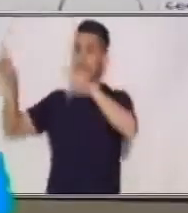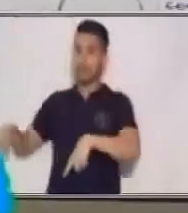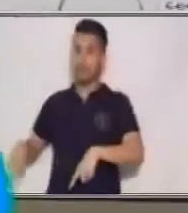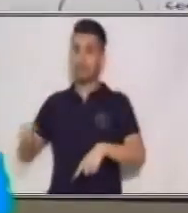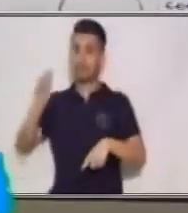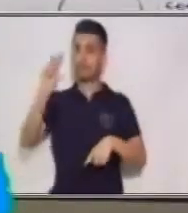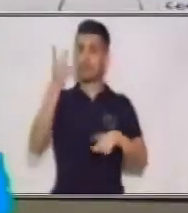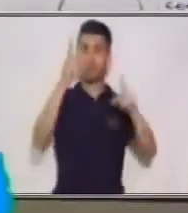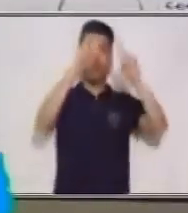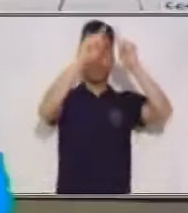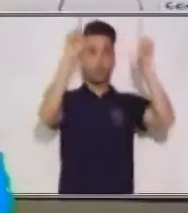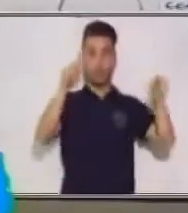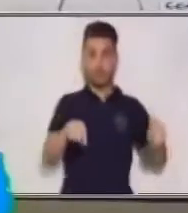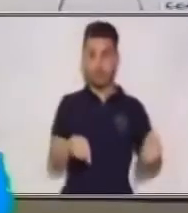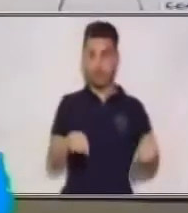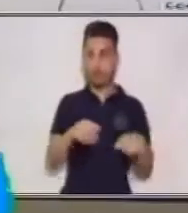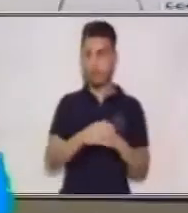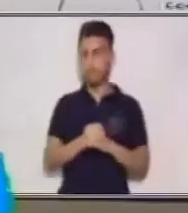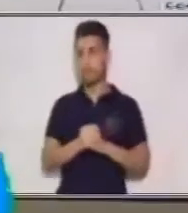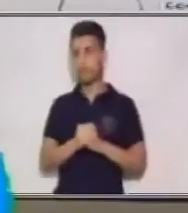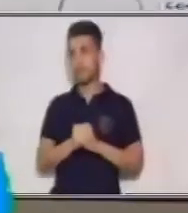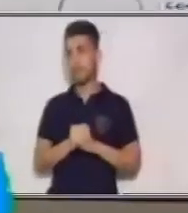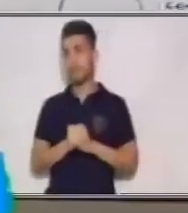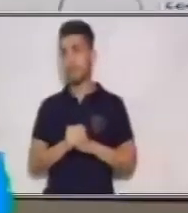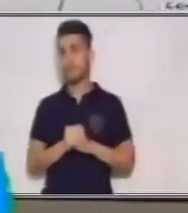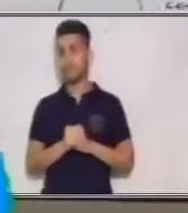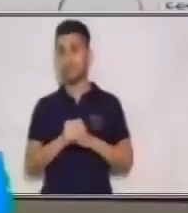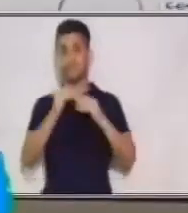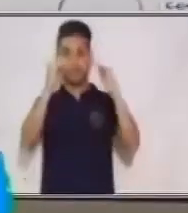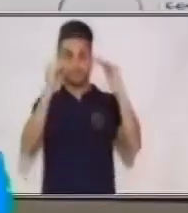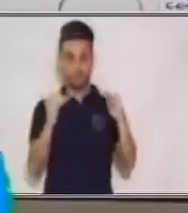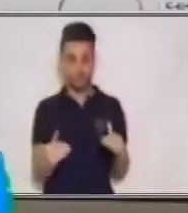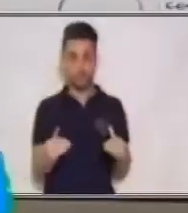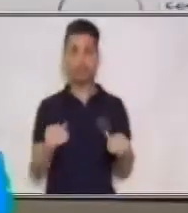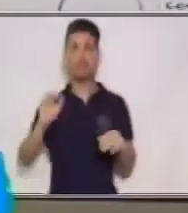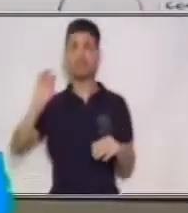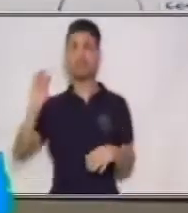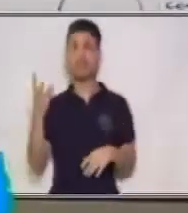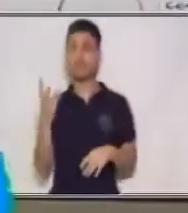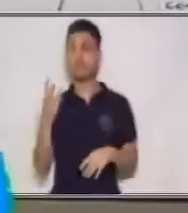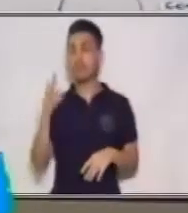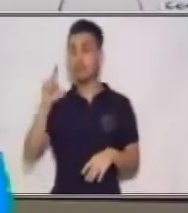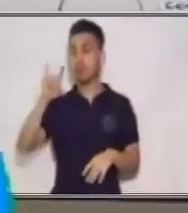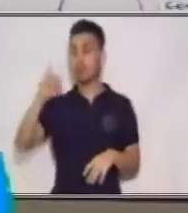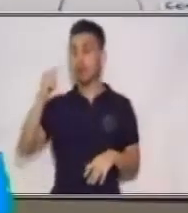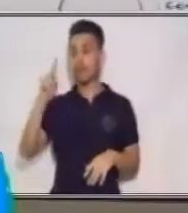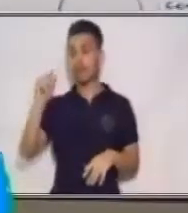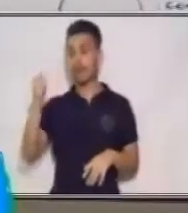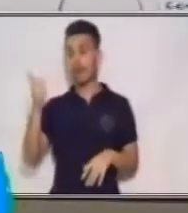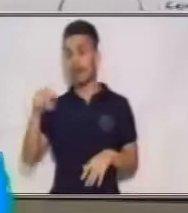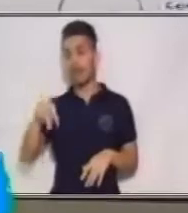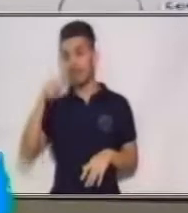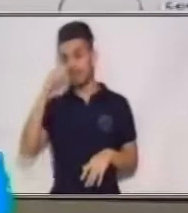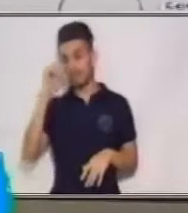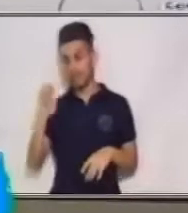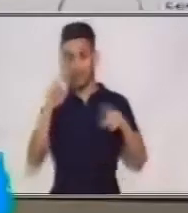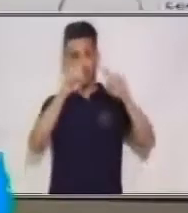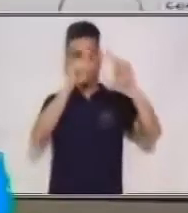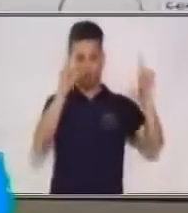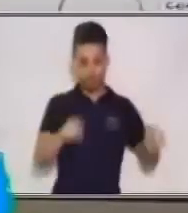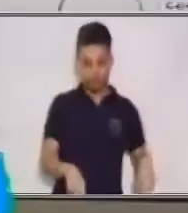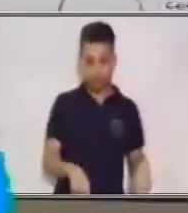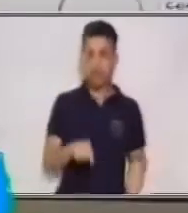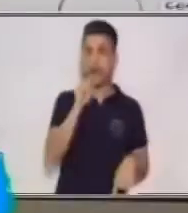signos negativos y positivos. Luego vamos al tercer cuadrante. En el tercer cuadrante tenemos